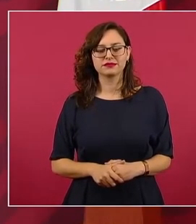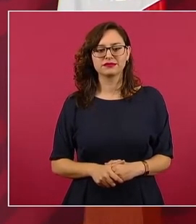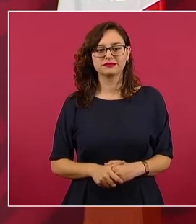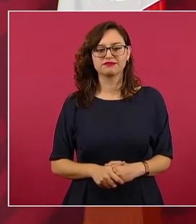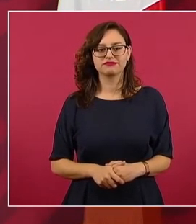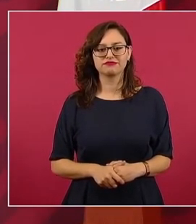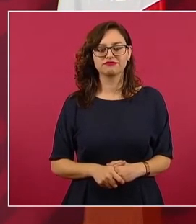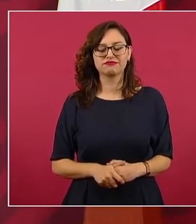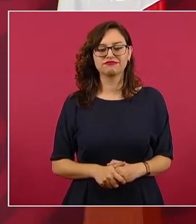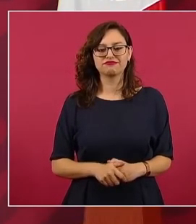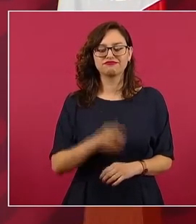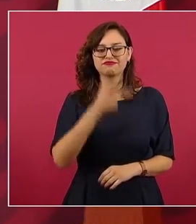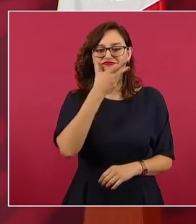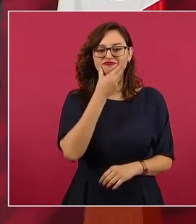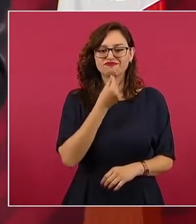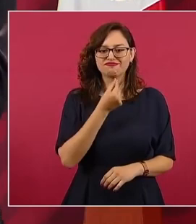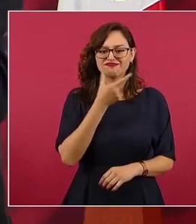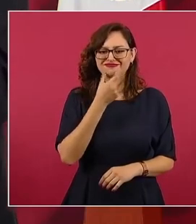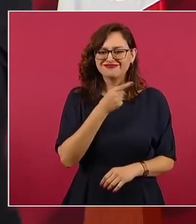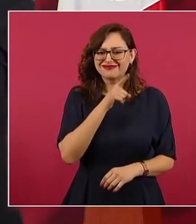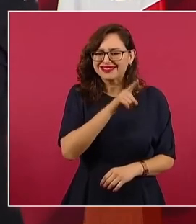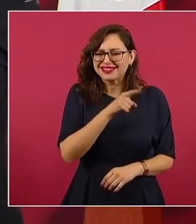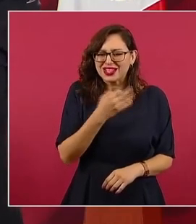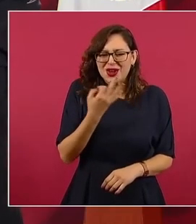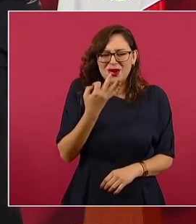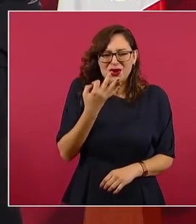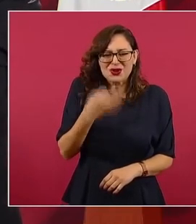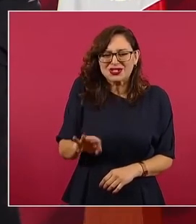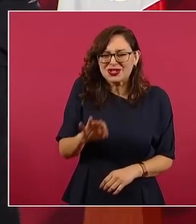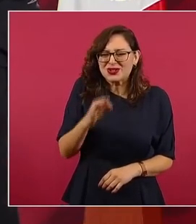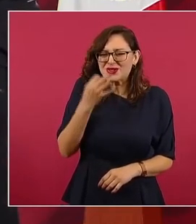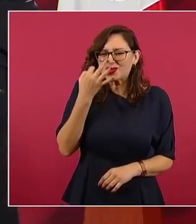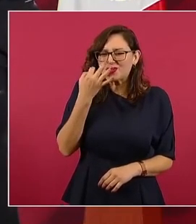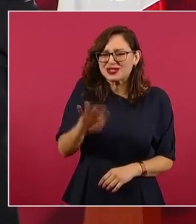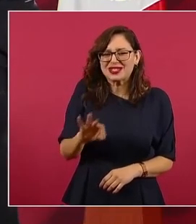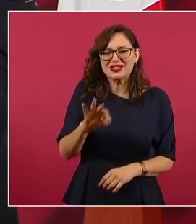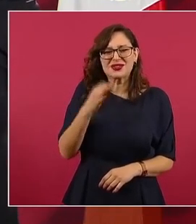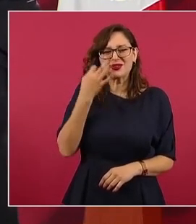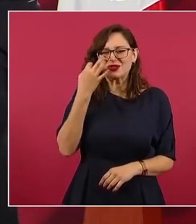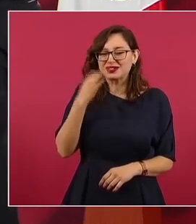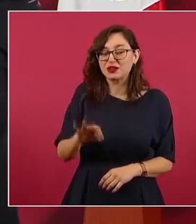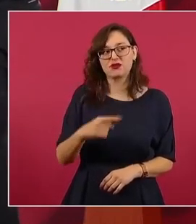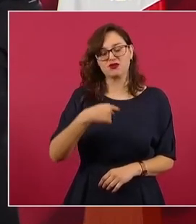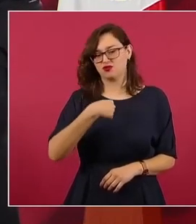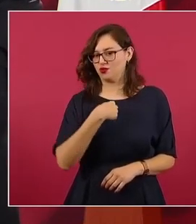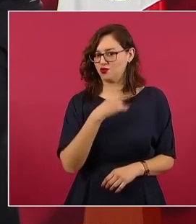y era mal hablado, mal hablado, mal hablado. Eso sí no lo puedo repetir,